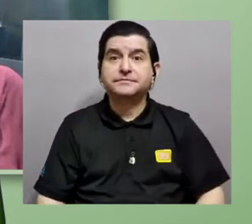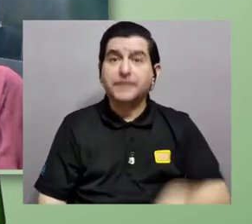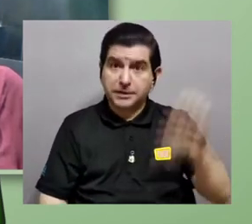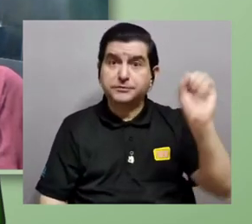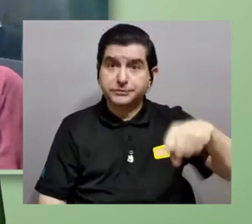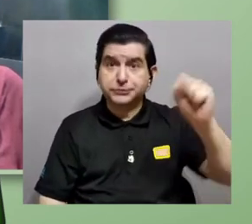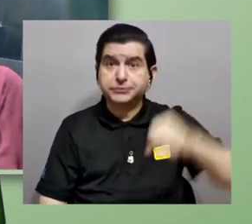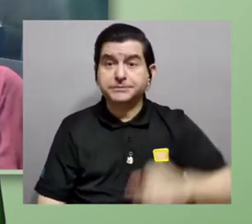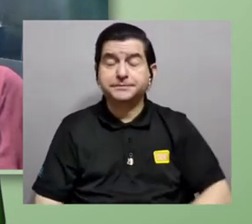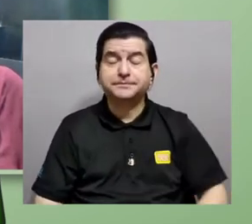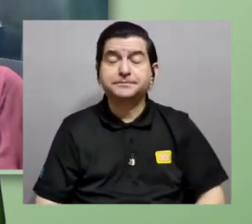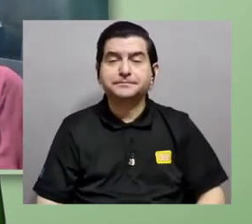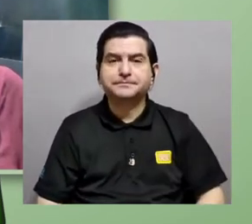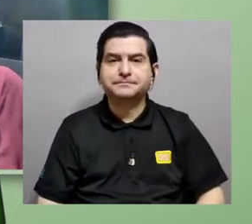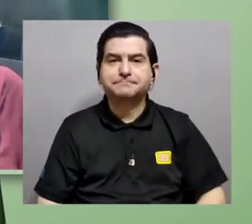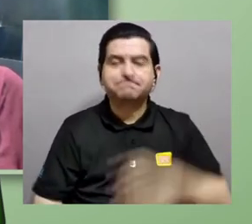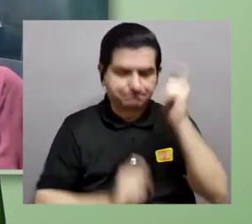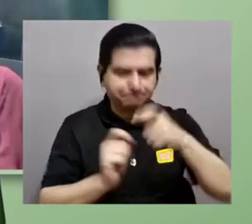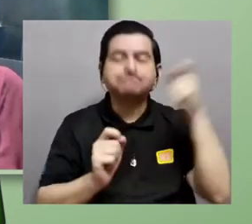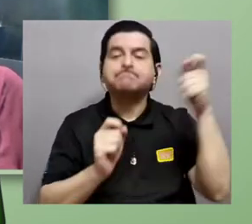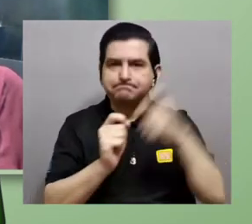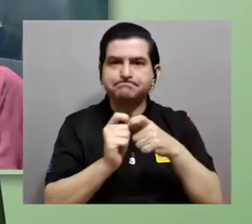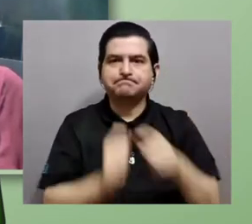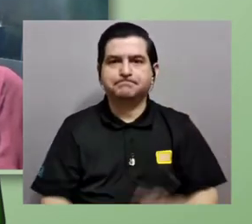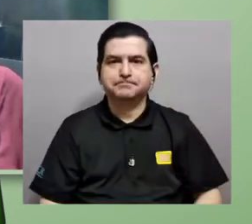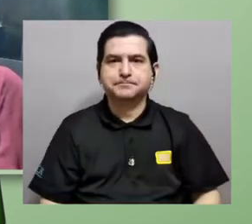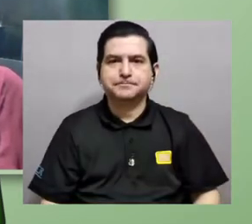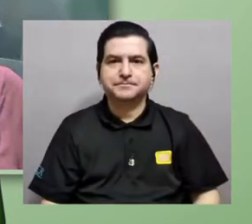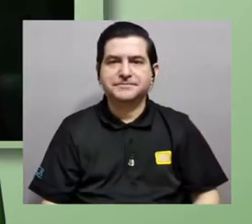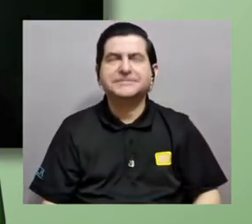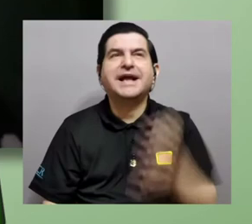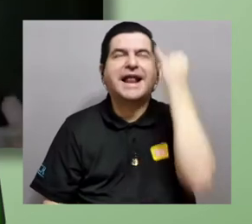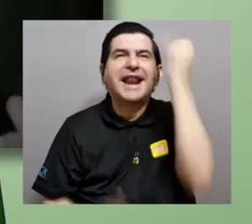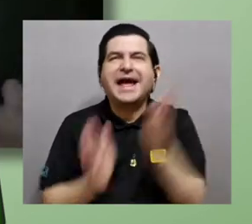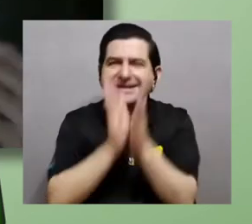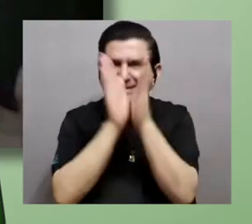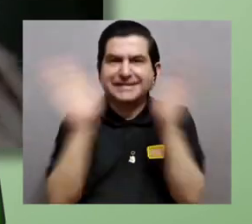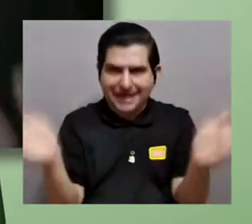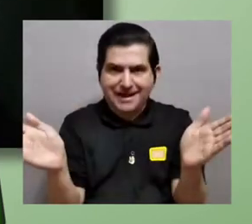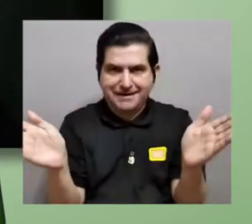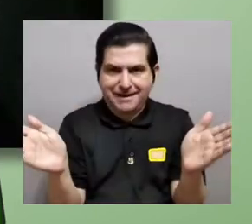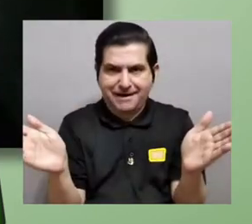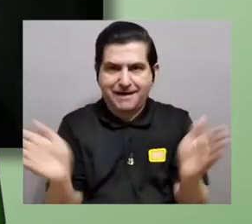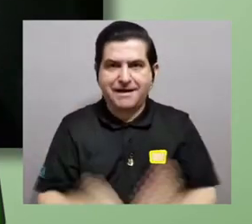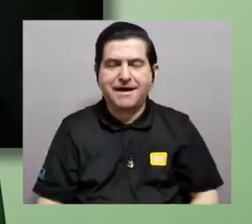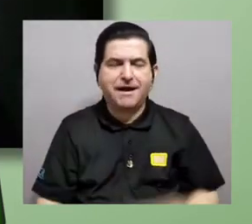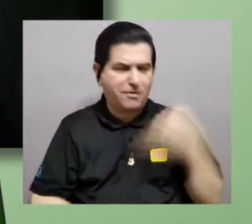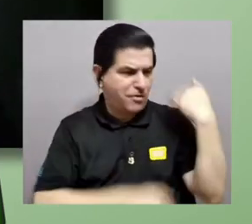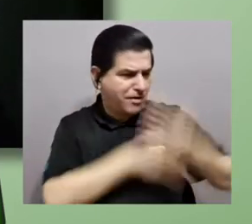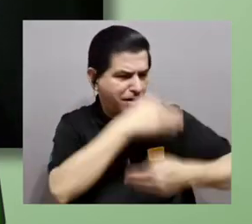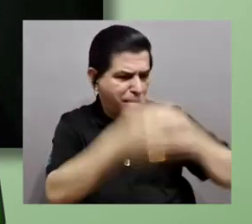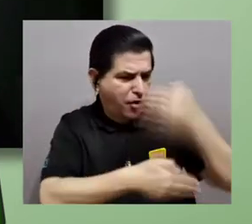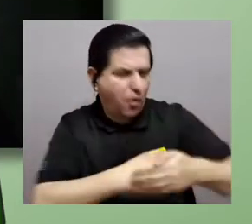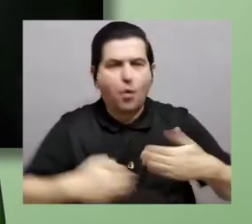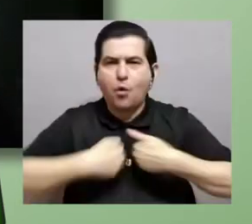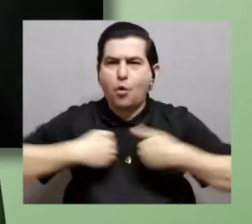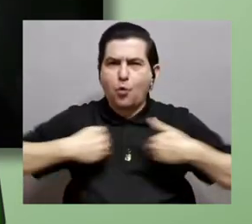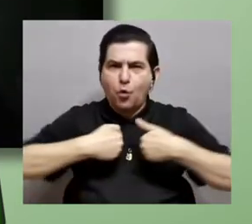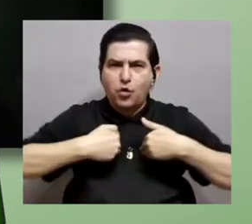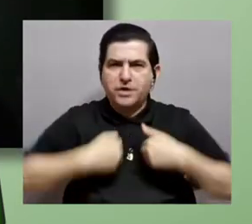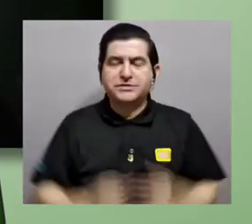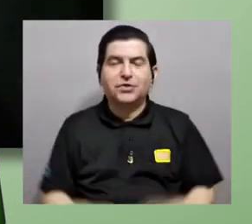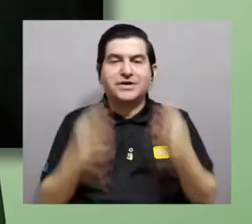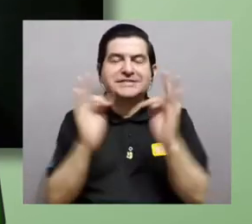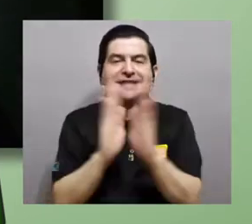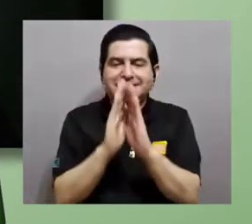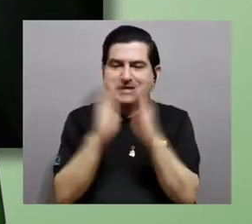de desarrollo, Sí, exactamente, digamos. Aunque la tendencia general de la evolución de los